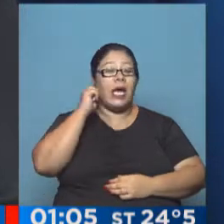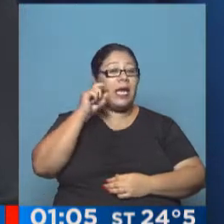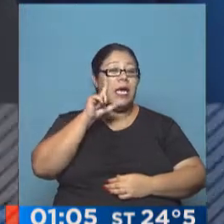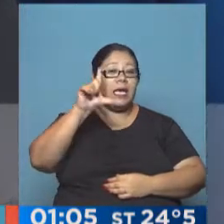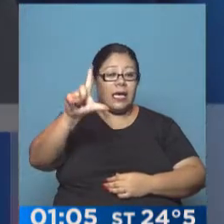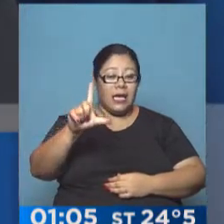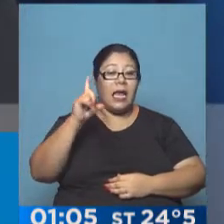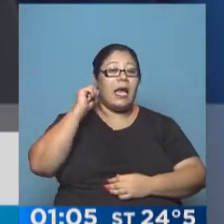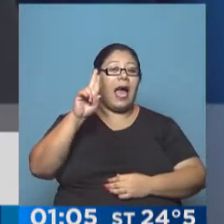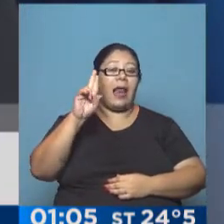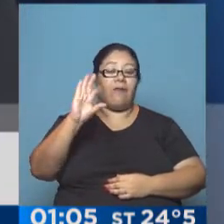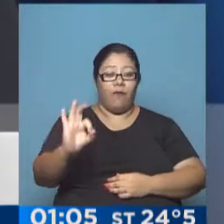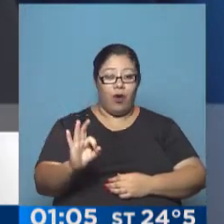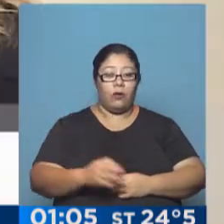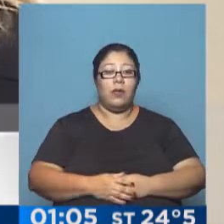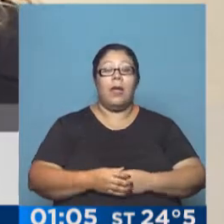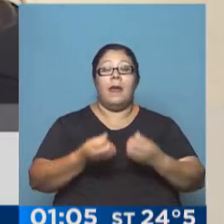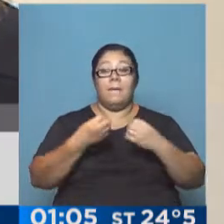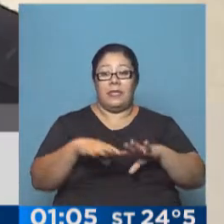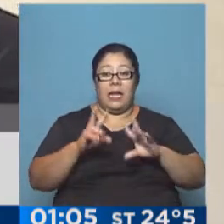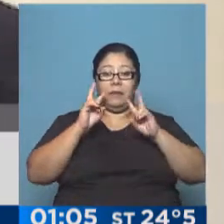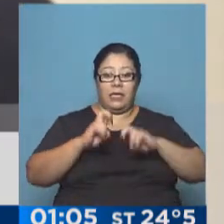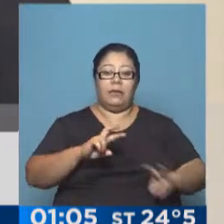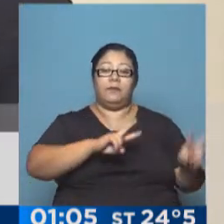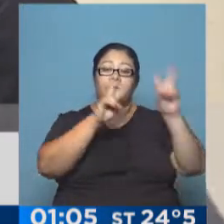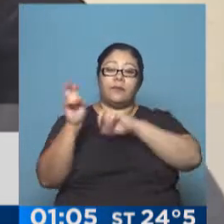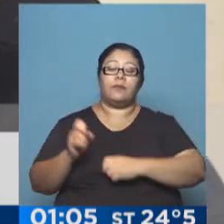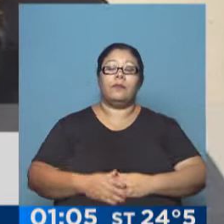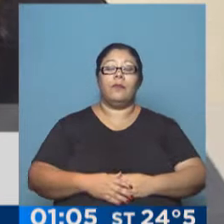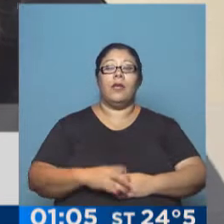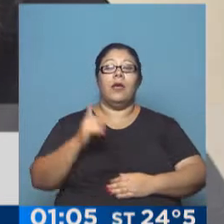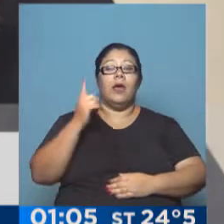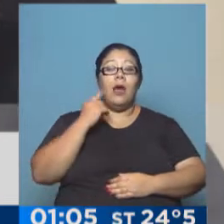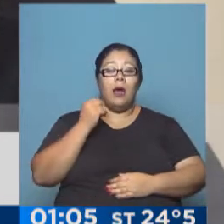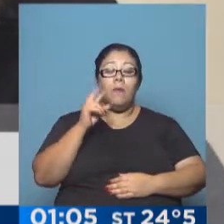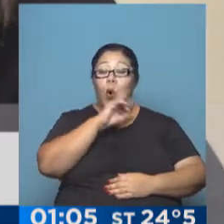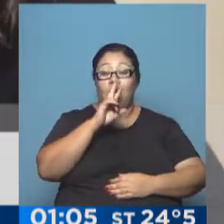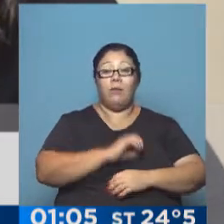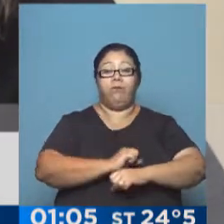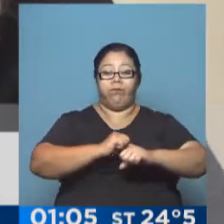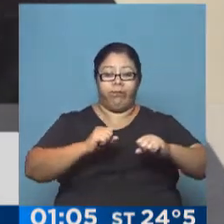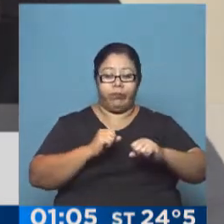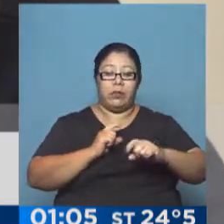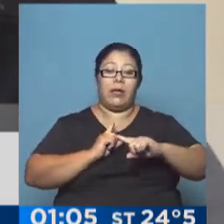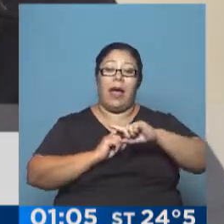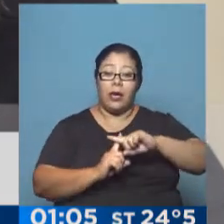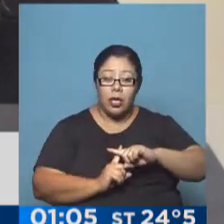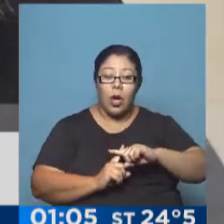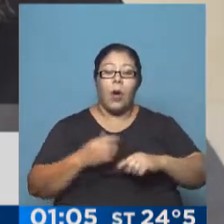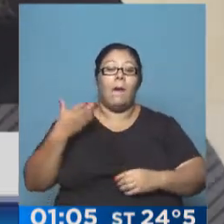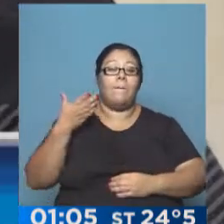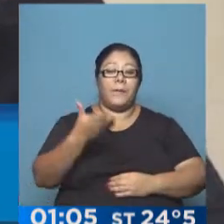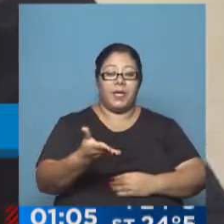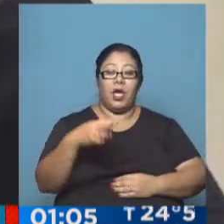Carrió apoyó a Bebacua. La diputada nacional rechazó la decisión del gobierno nacional de relevar a la técnica del INDEC y pidió